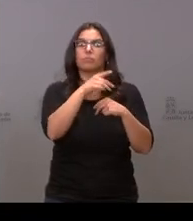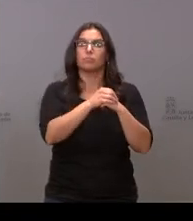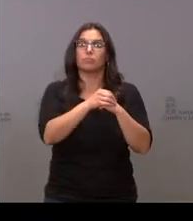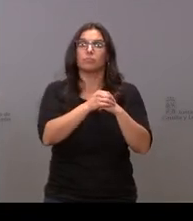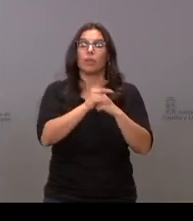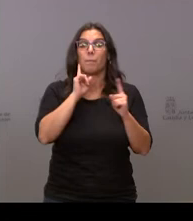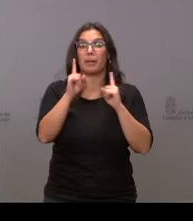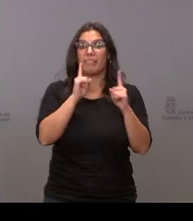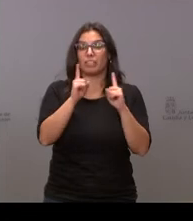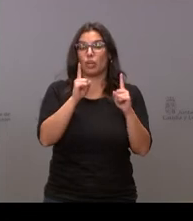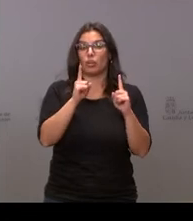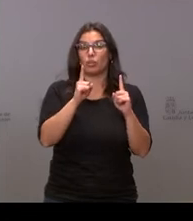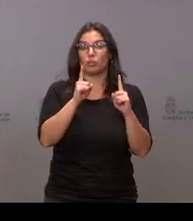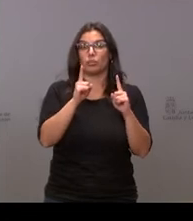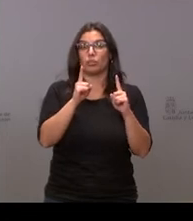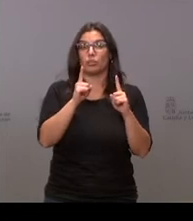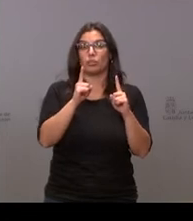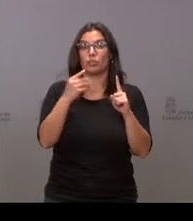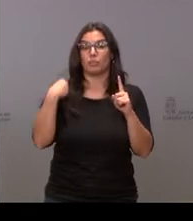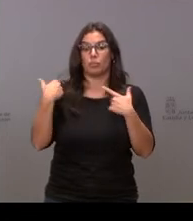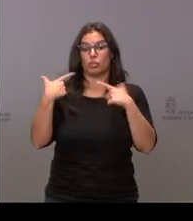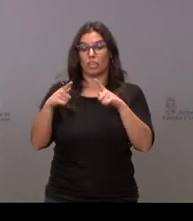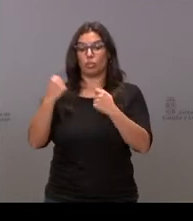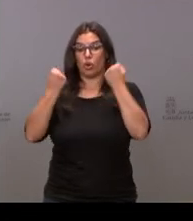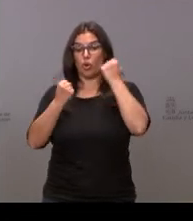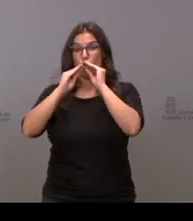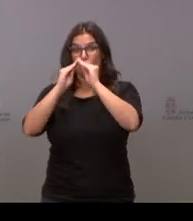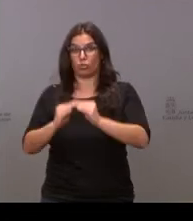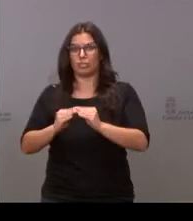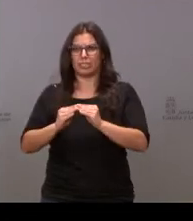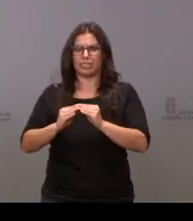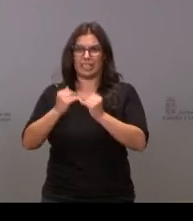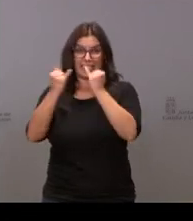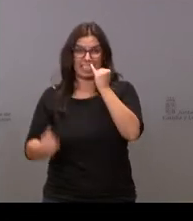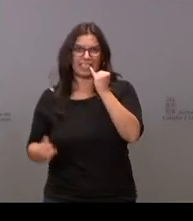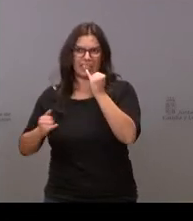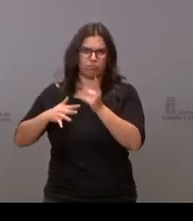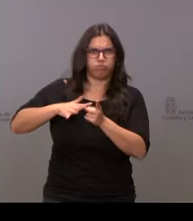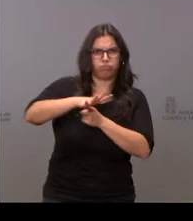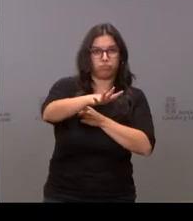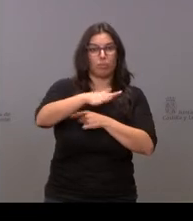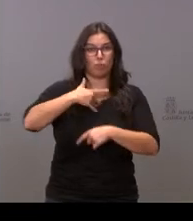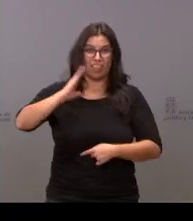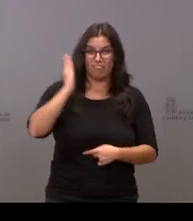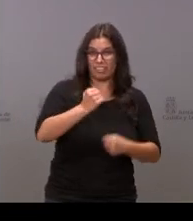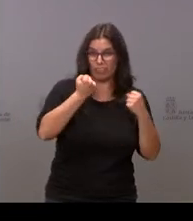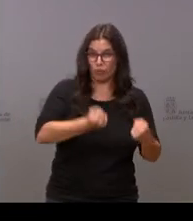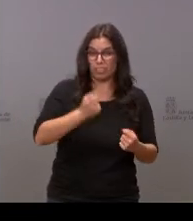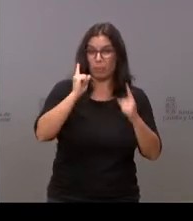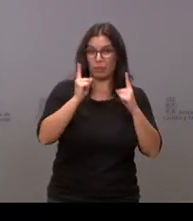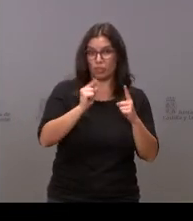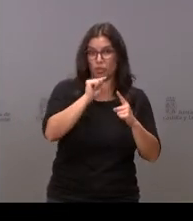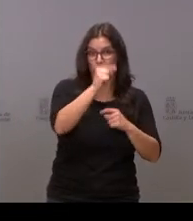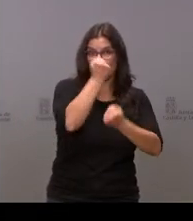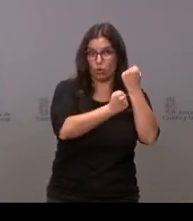estas previsiones a la crisis del sector de la automoción con tantísimo peso que tiene en la comunidad y tantos paros y por último al consejero de medio